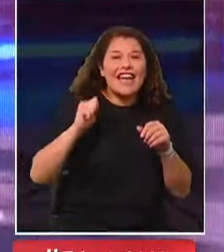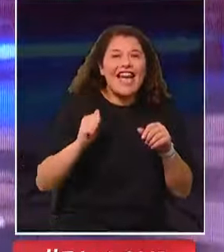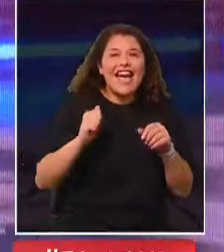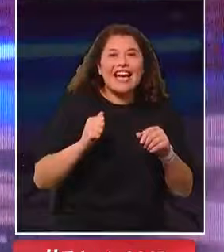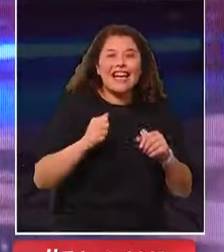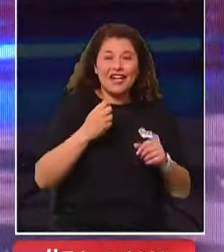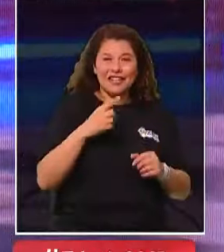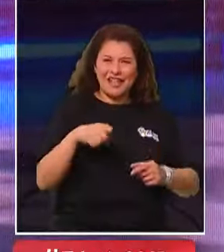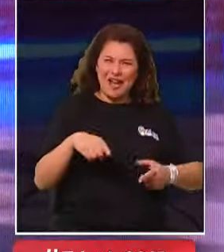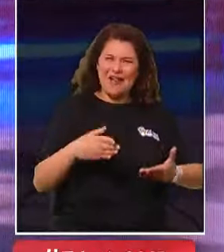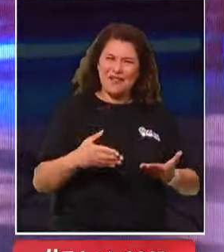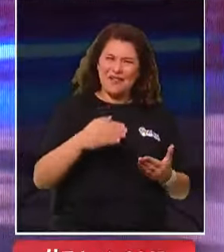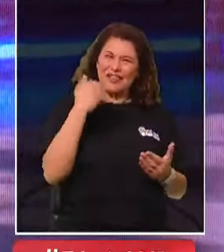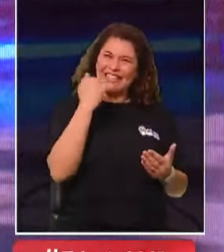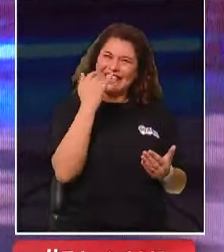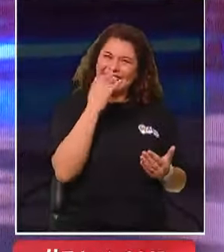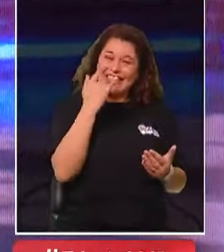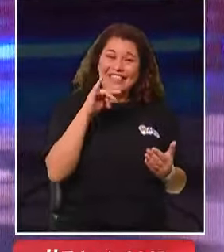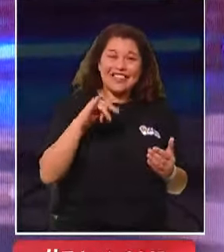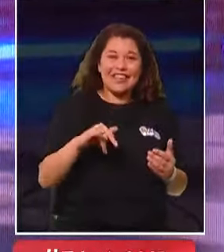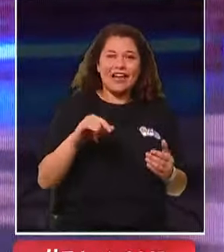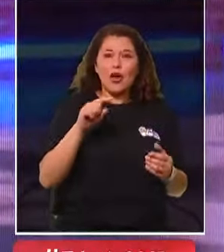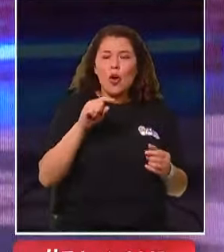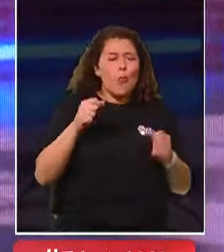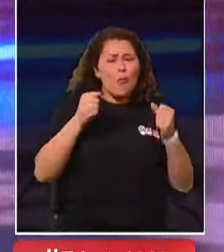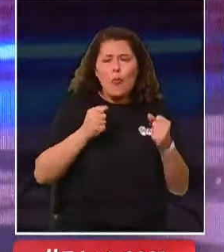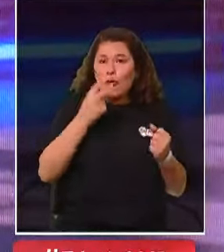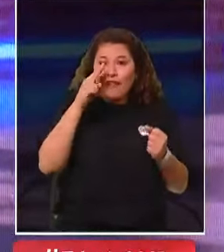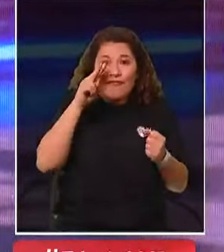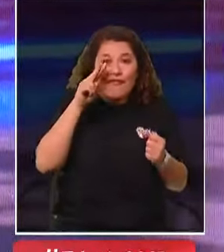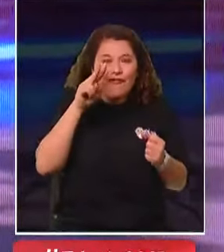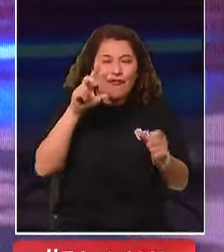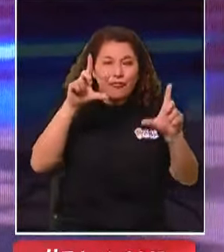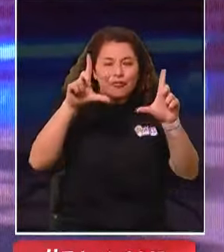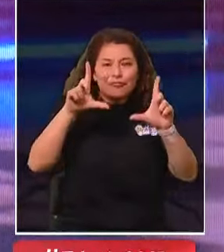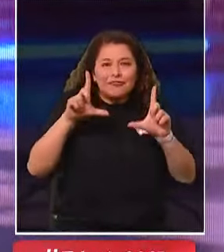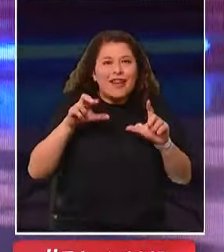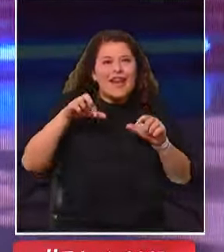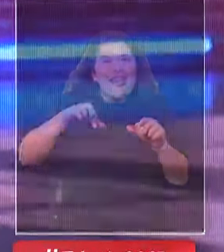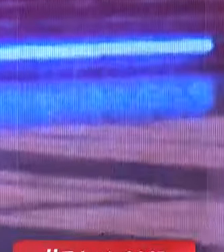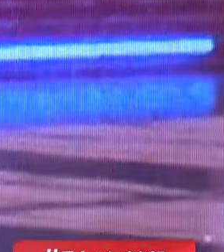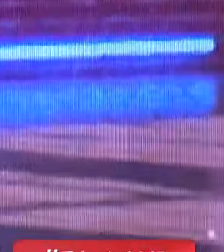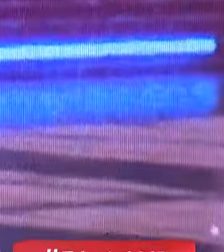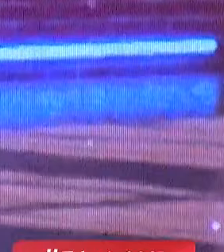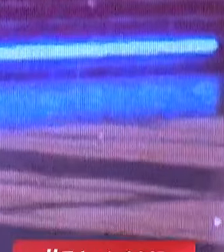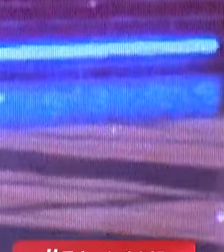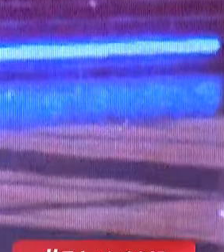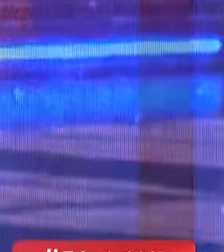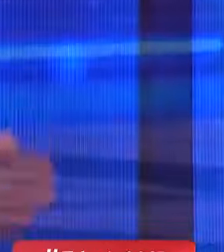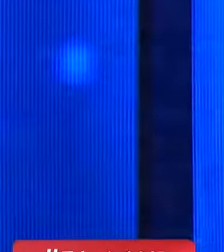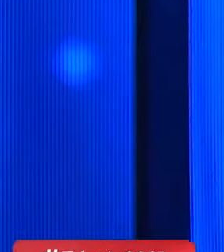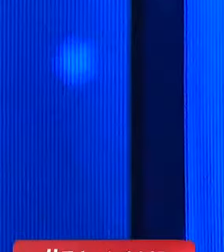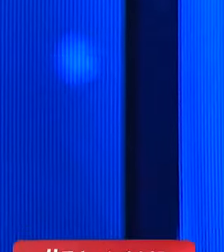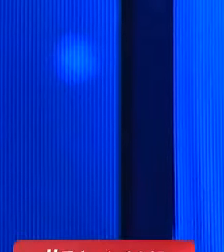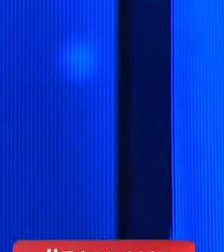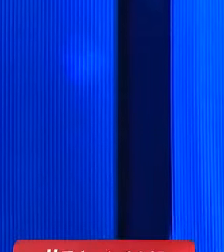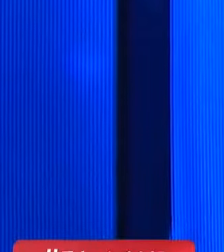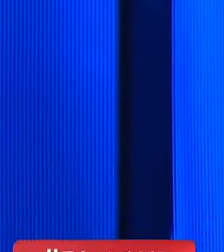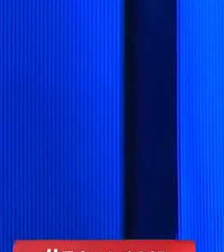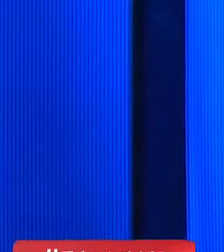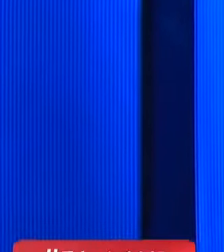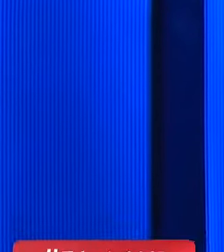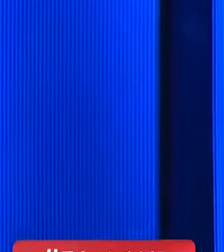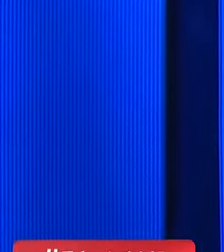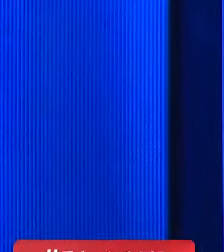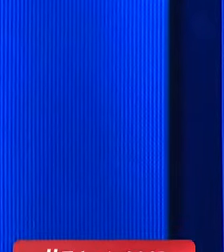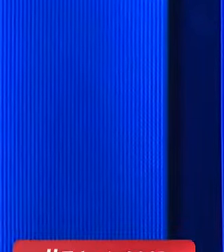estado riendo los dos y que no me dejó ver completo el reportaje del papá, que es una historia maravillosa. Jorge Migueles, un